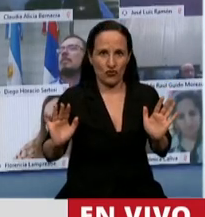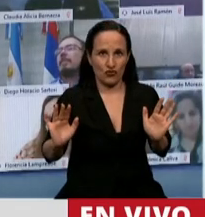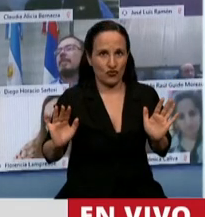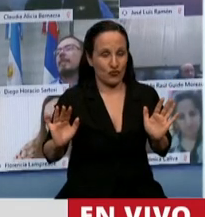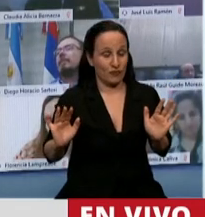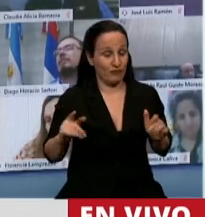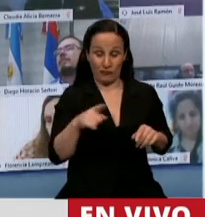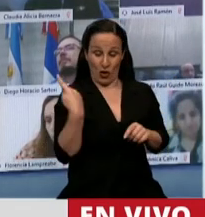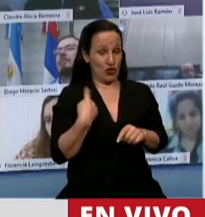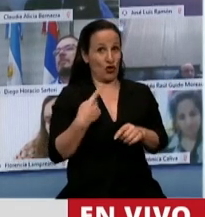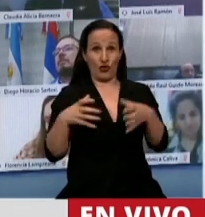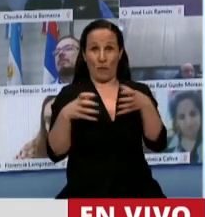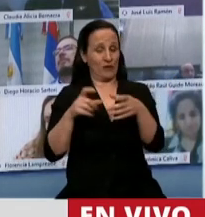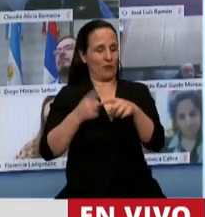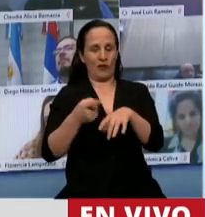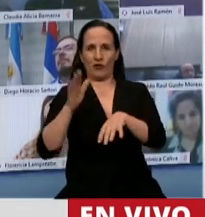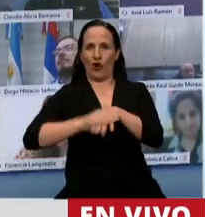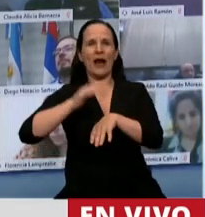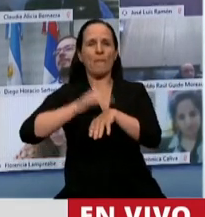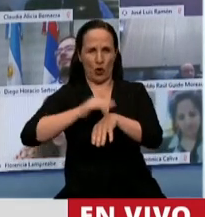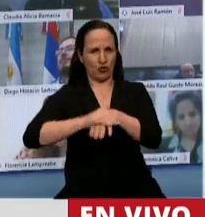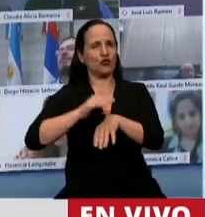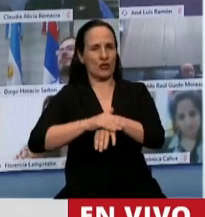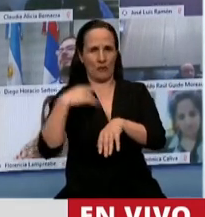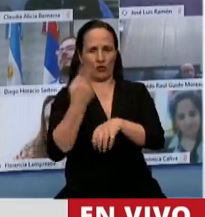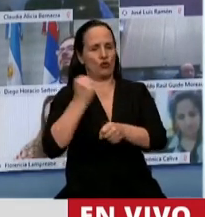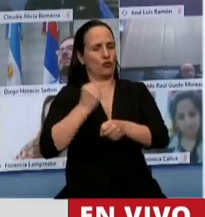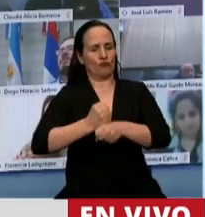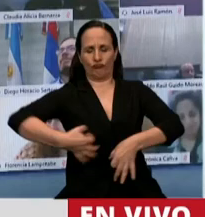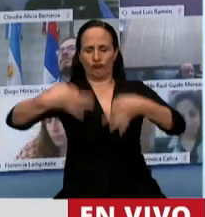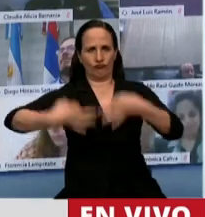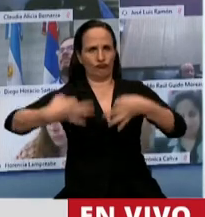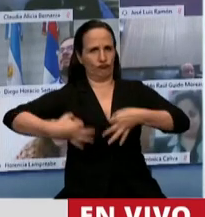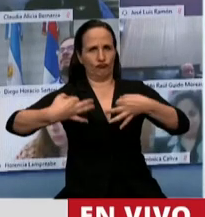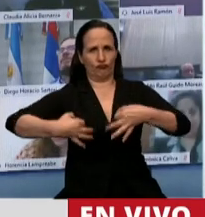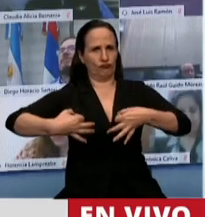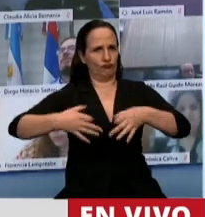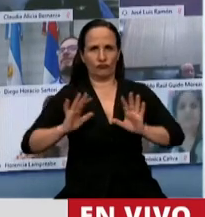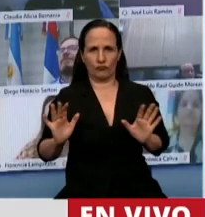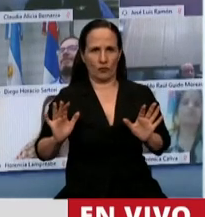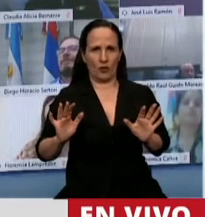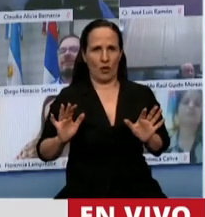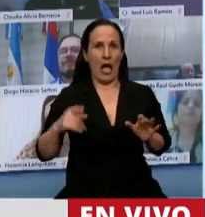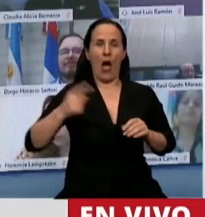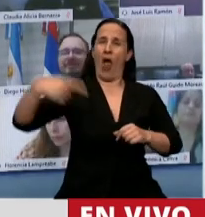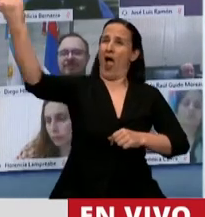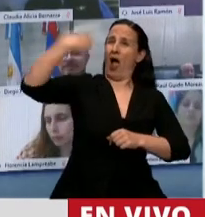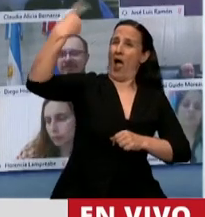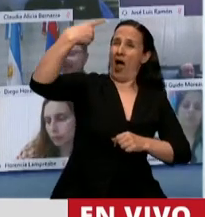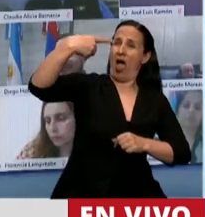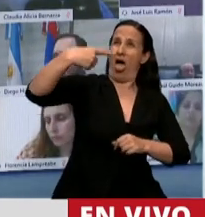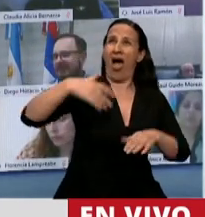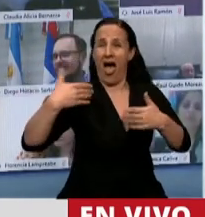Esta oposición es una oposición responsable. Lo que no está dispuesta es acceder al autoritarismo.